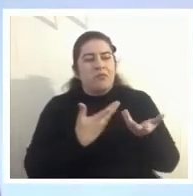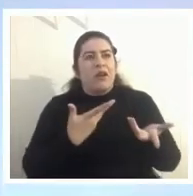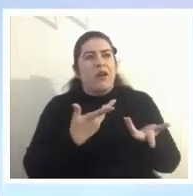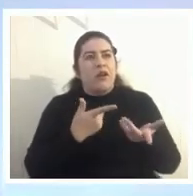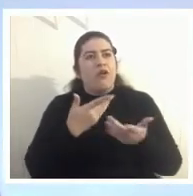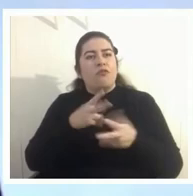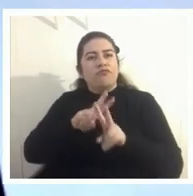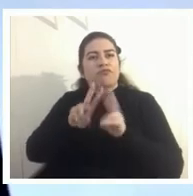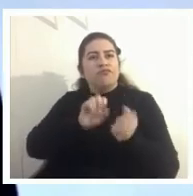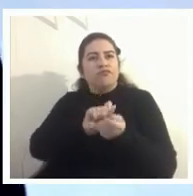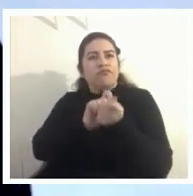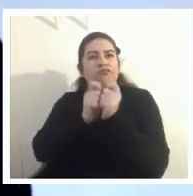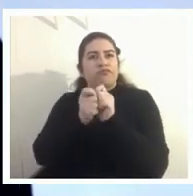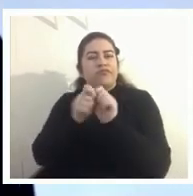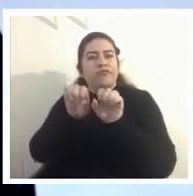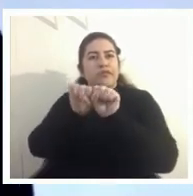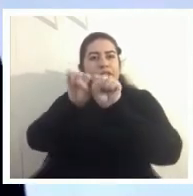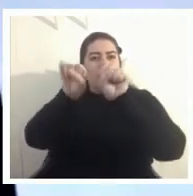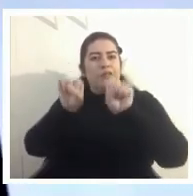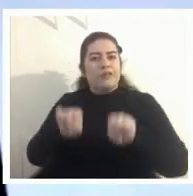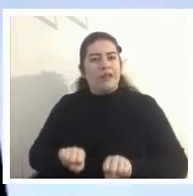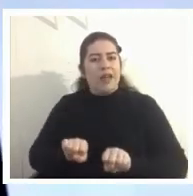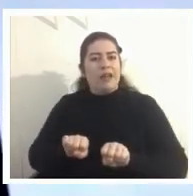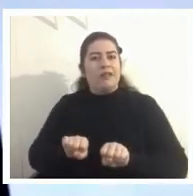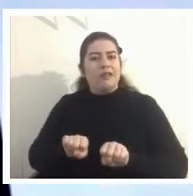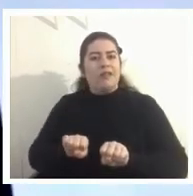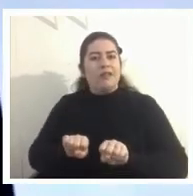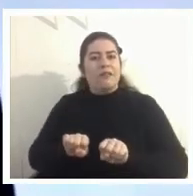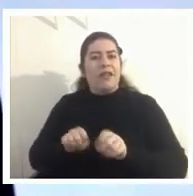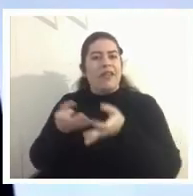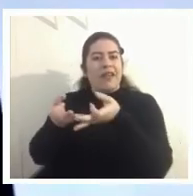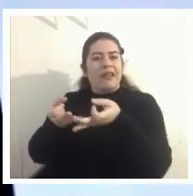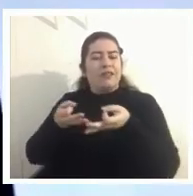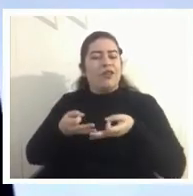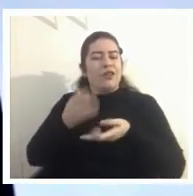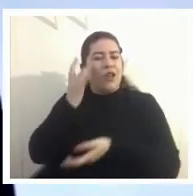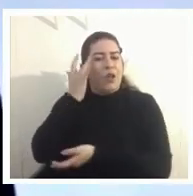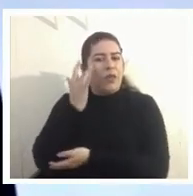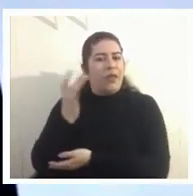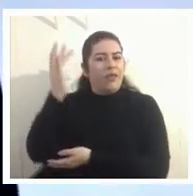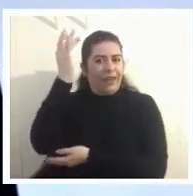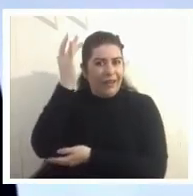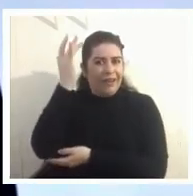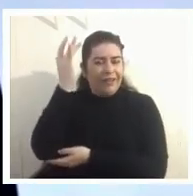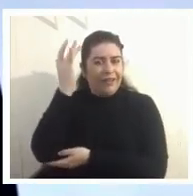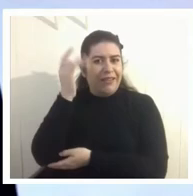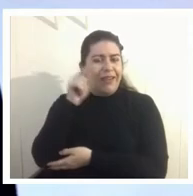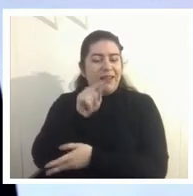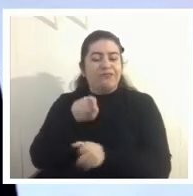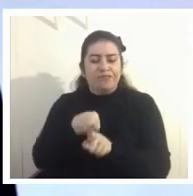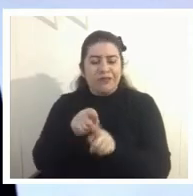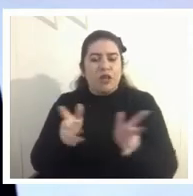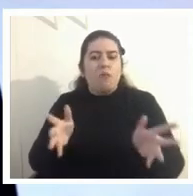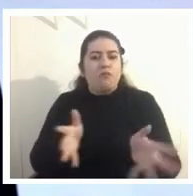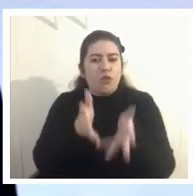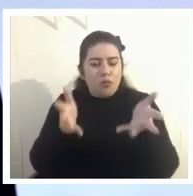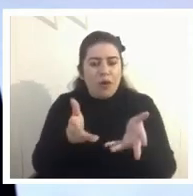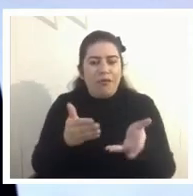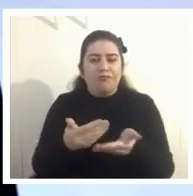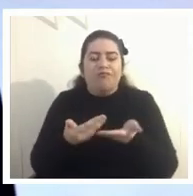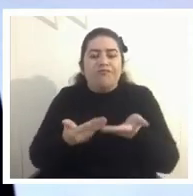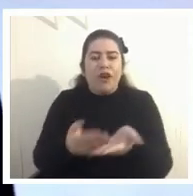de o cómo avanzar a hacer un sistema de rendición de cuentas inteligente que promueve y genera confianza